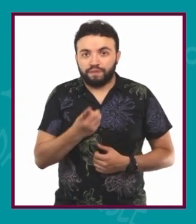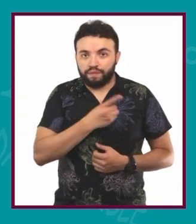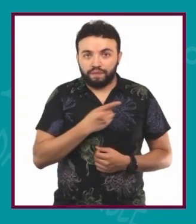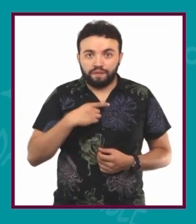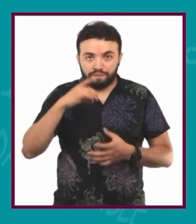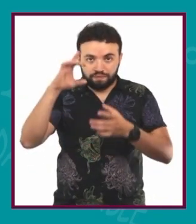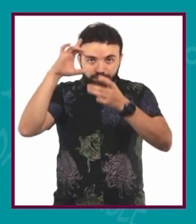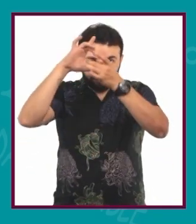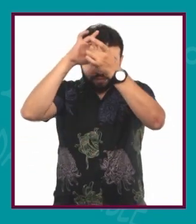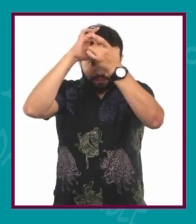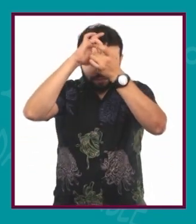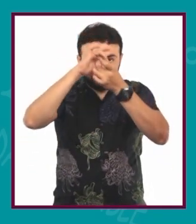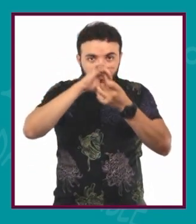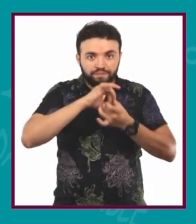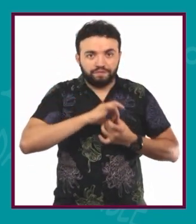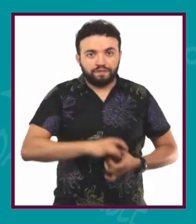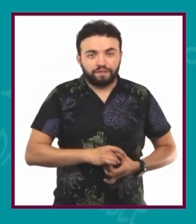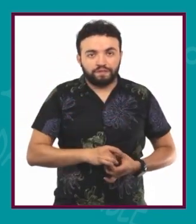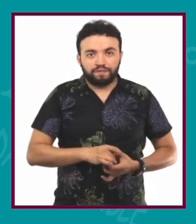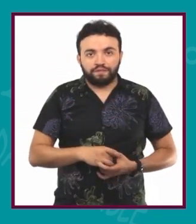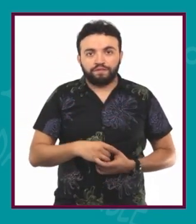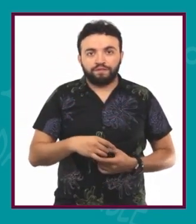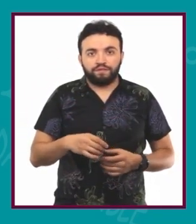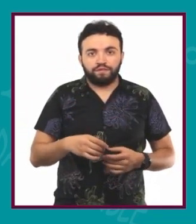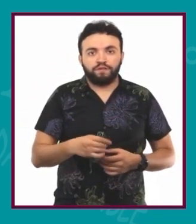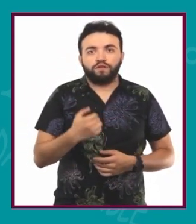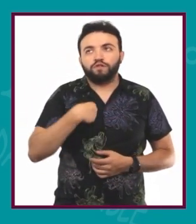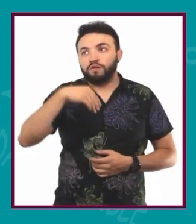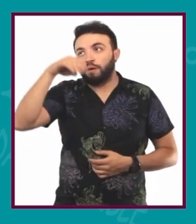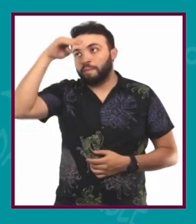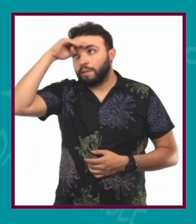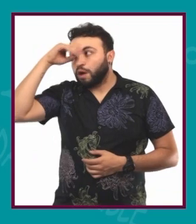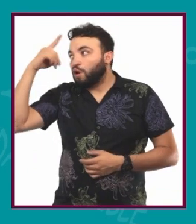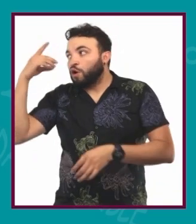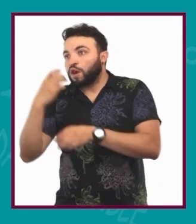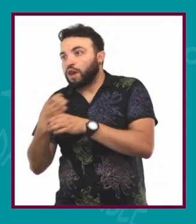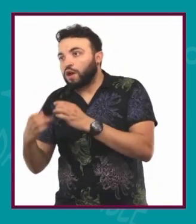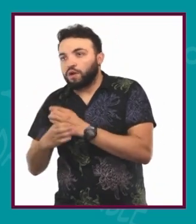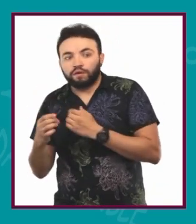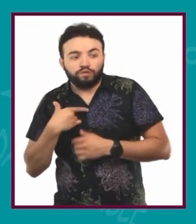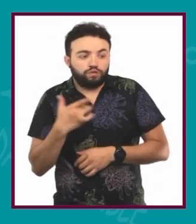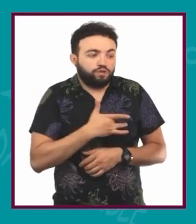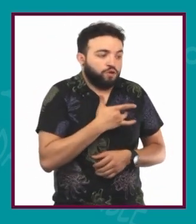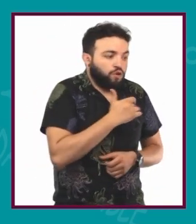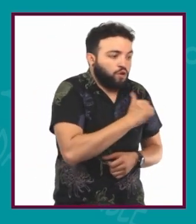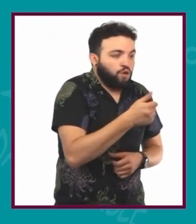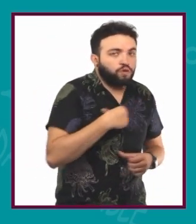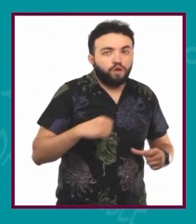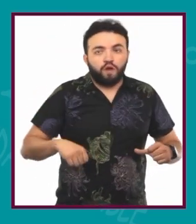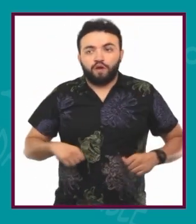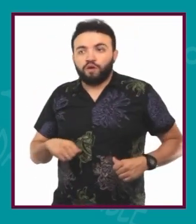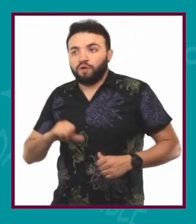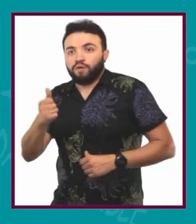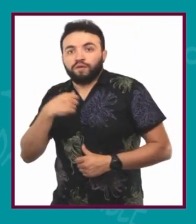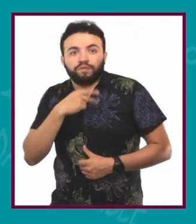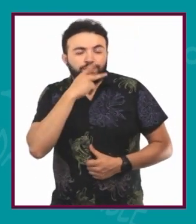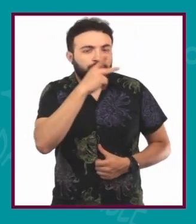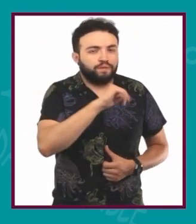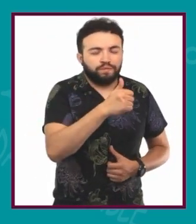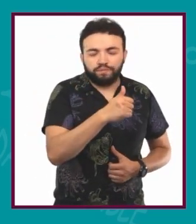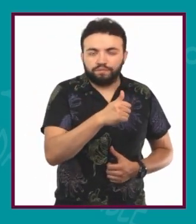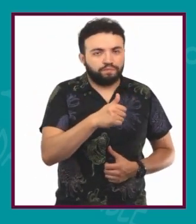de manera armónica. Y no pienso una cosa y siento otra y actúo otra, sino voy como